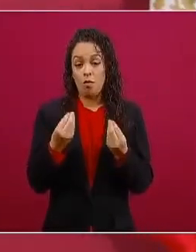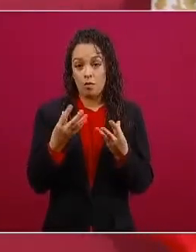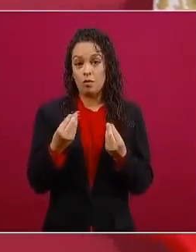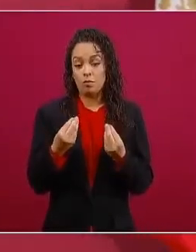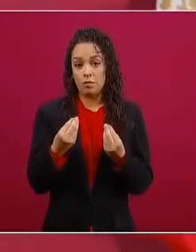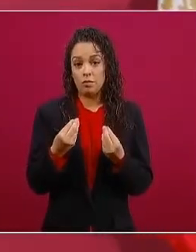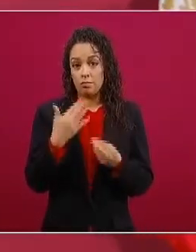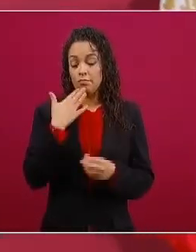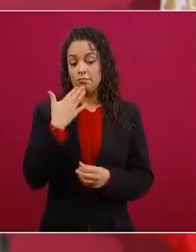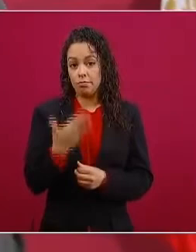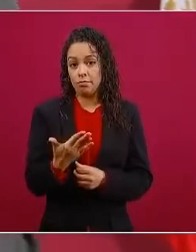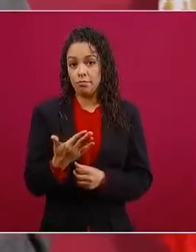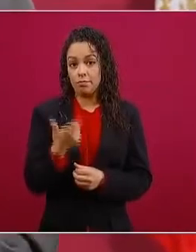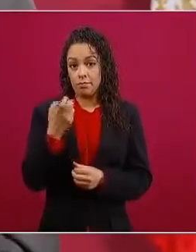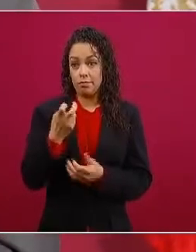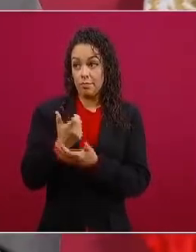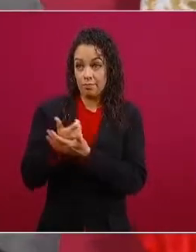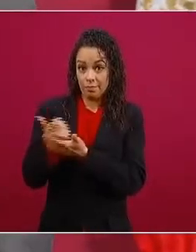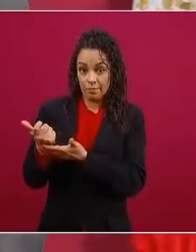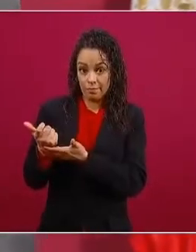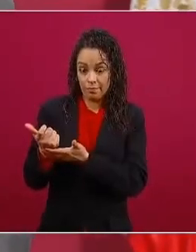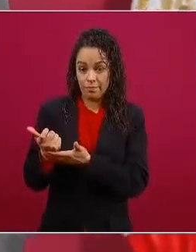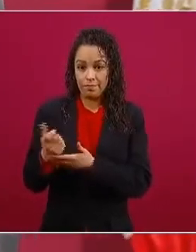se aseguraron